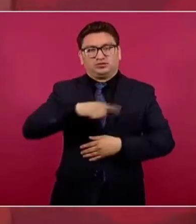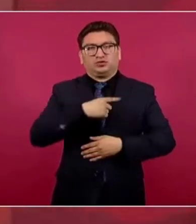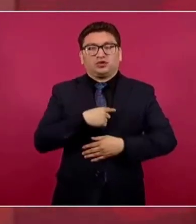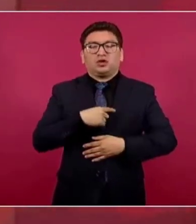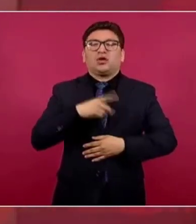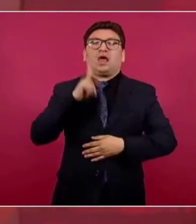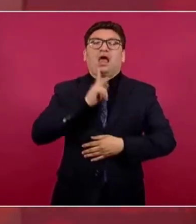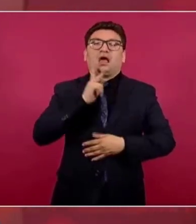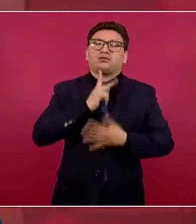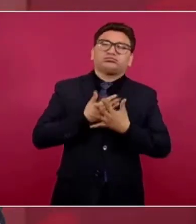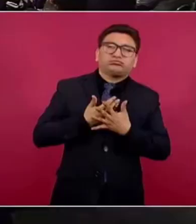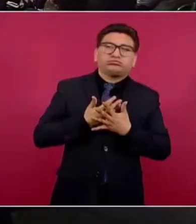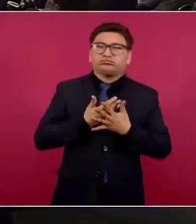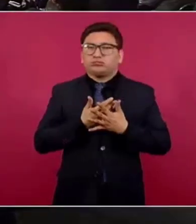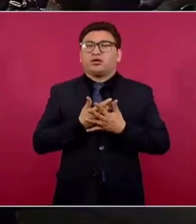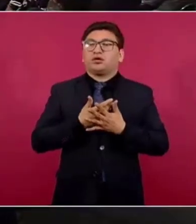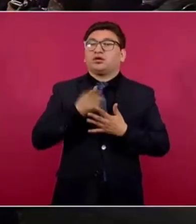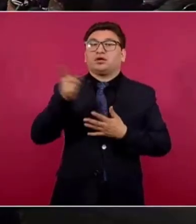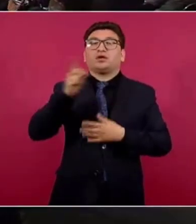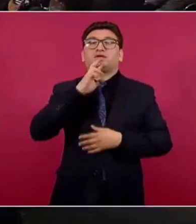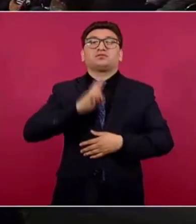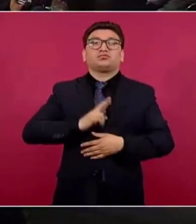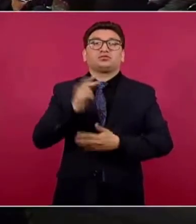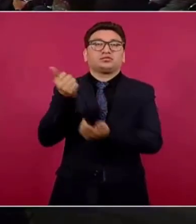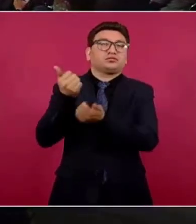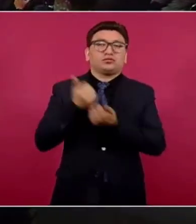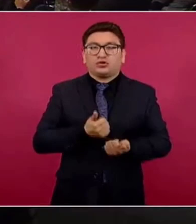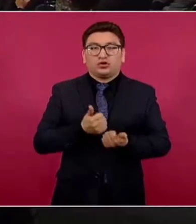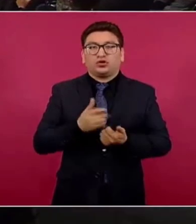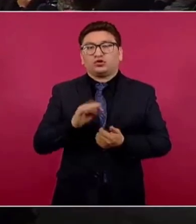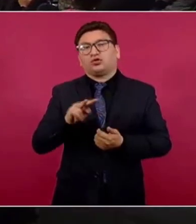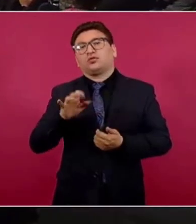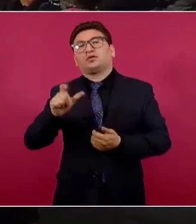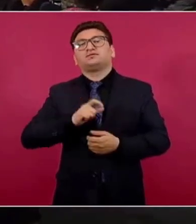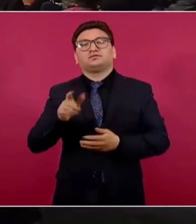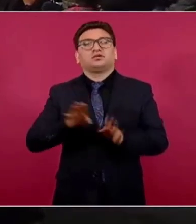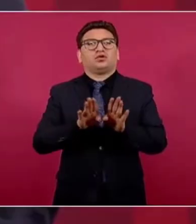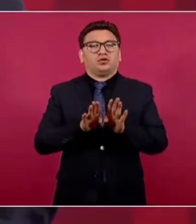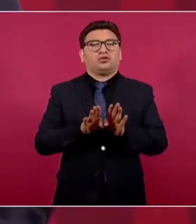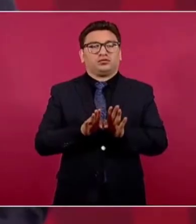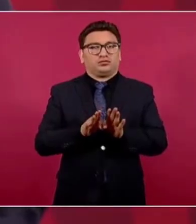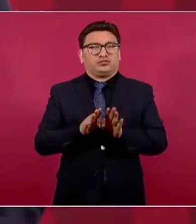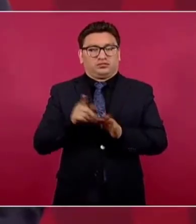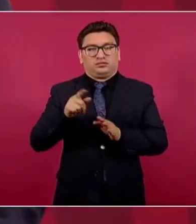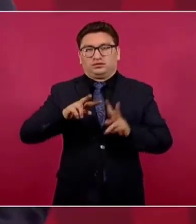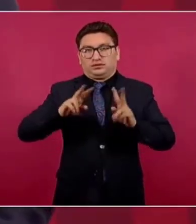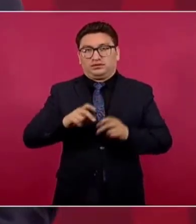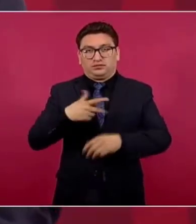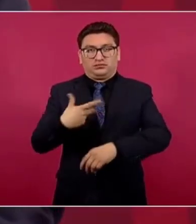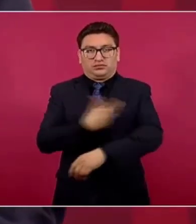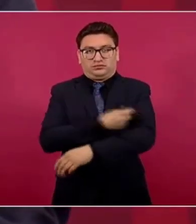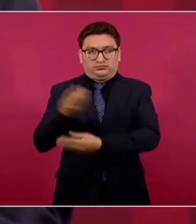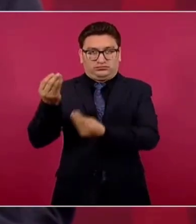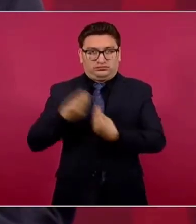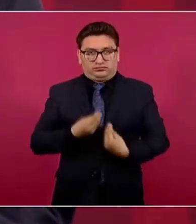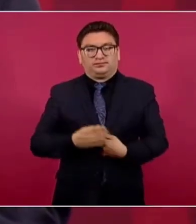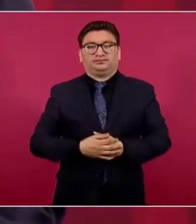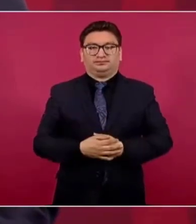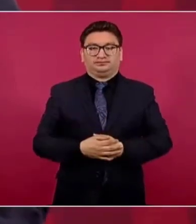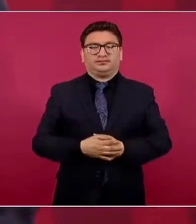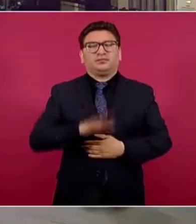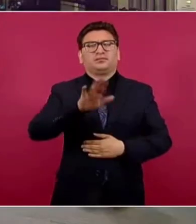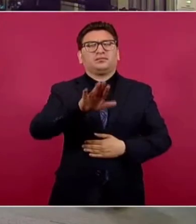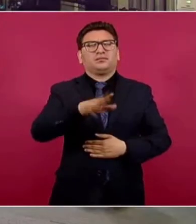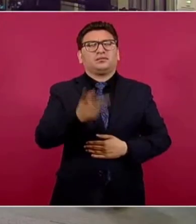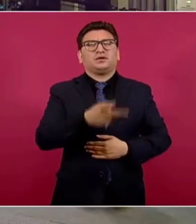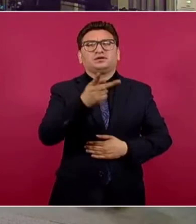saber sobre la respuesta de COVAX sobre estas vacunas. Presidente,